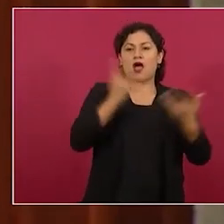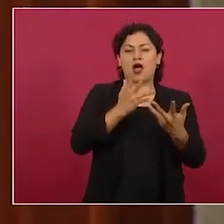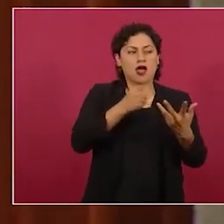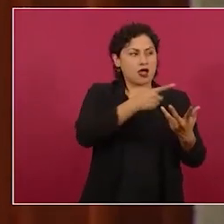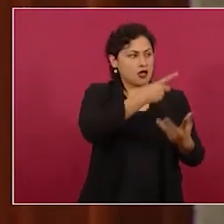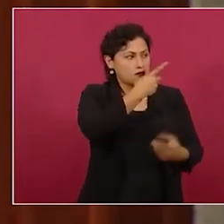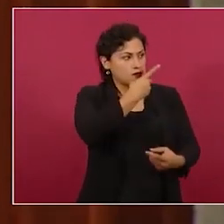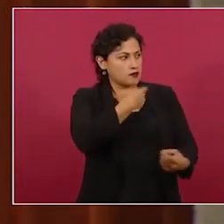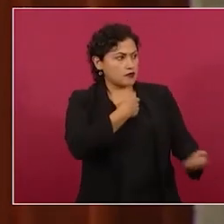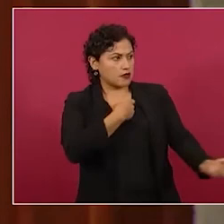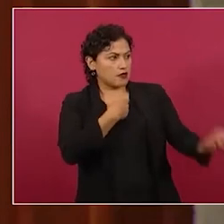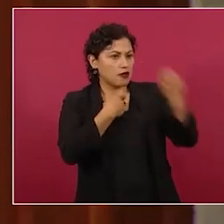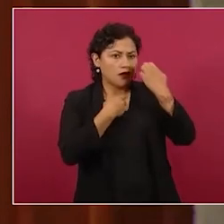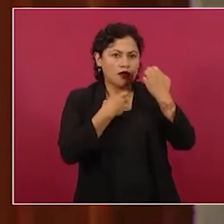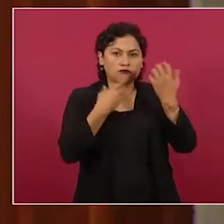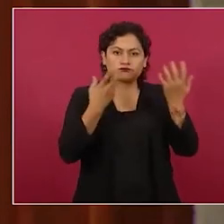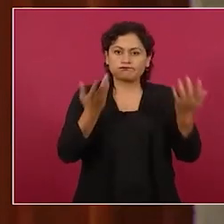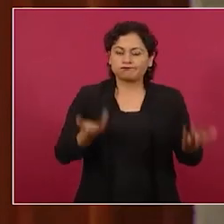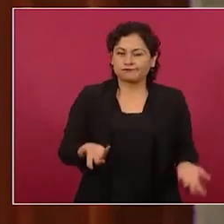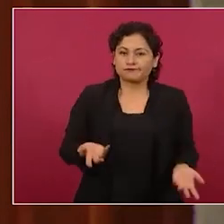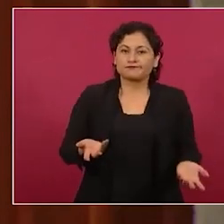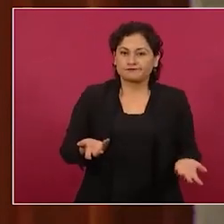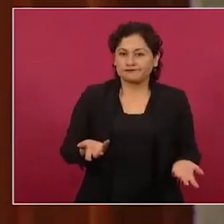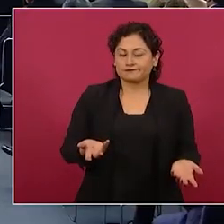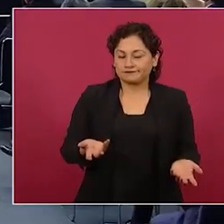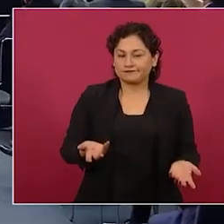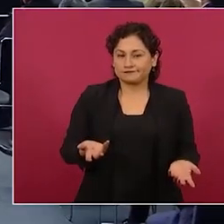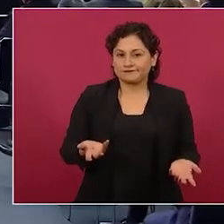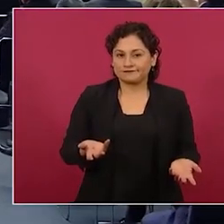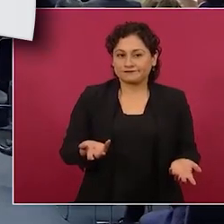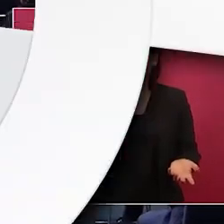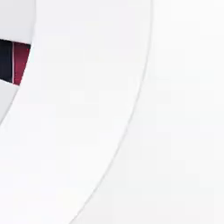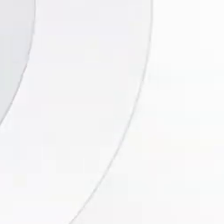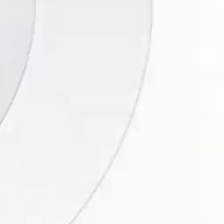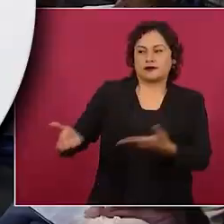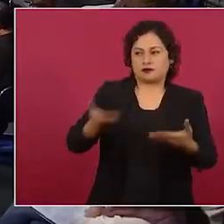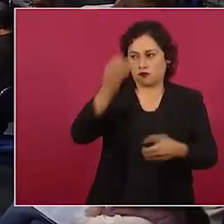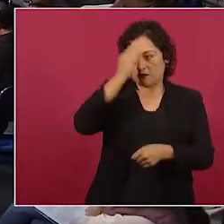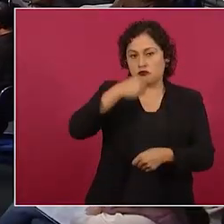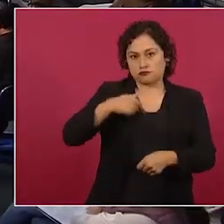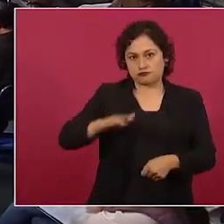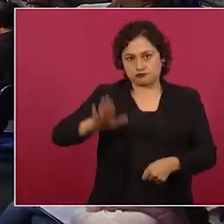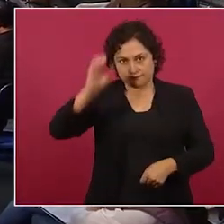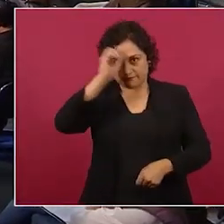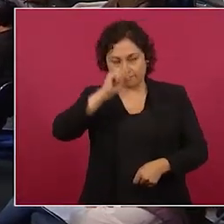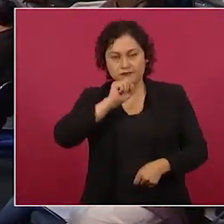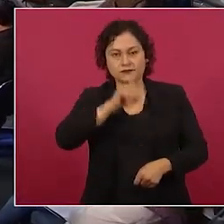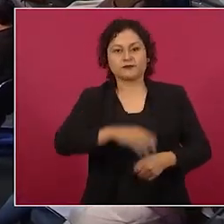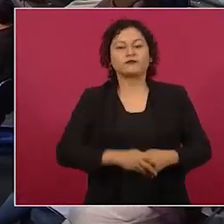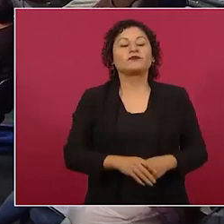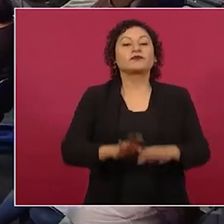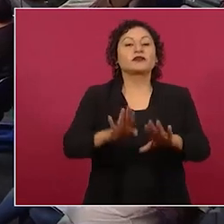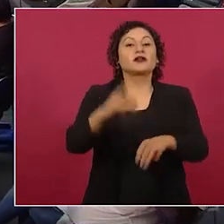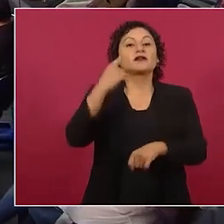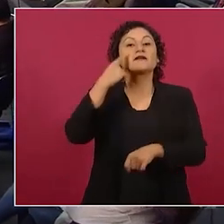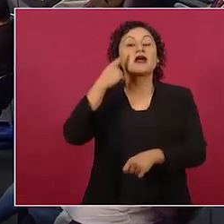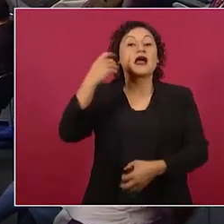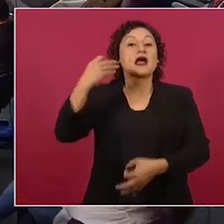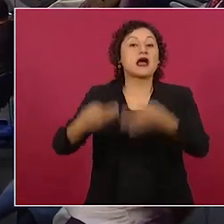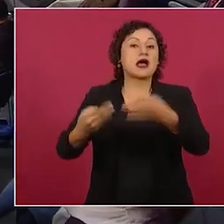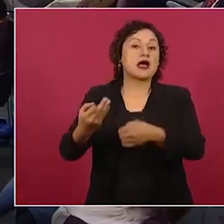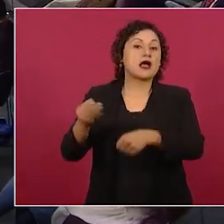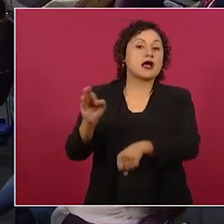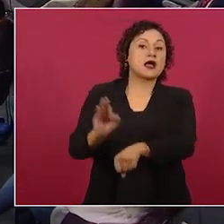que actuaron de buena fe bueno el amparo ese queda sin efectos porque